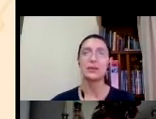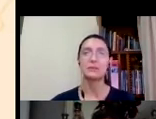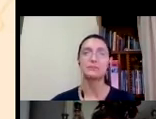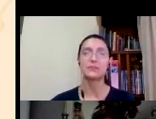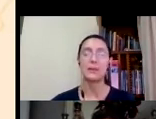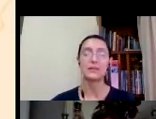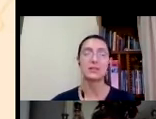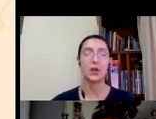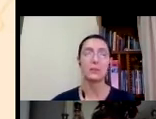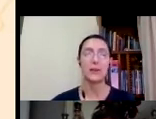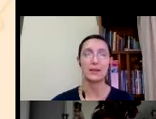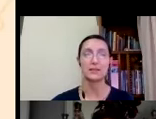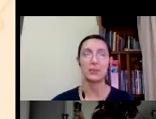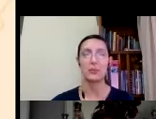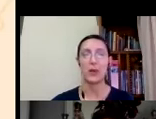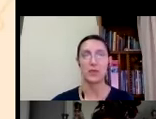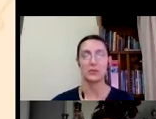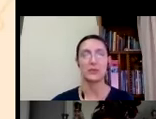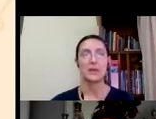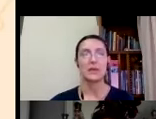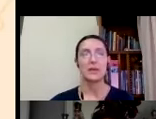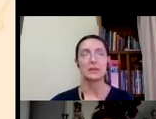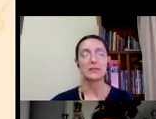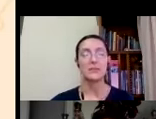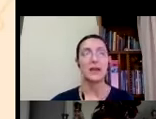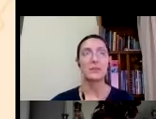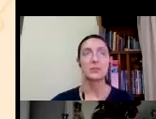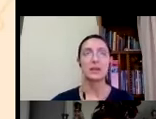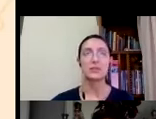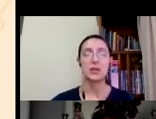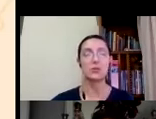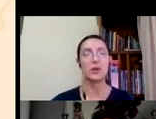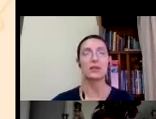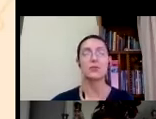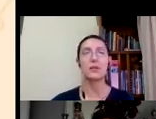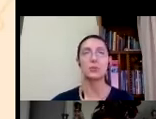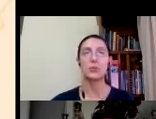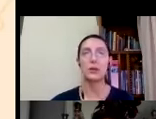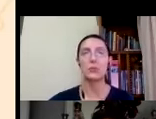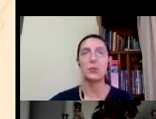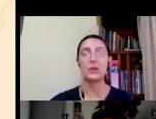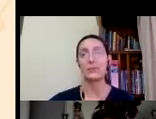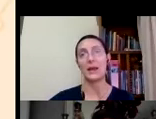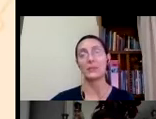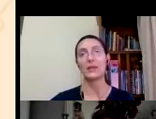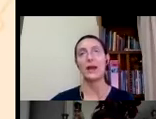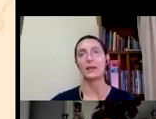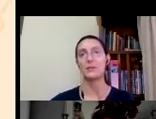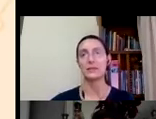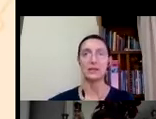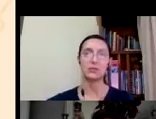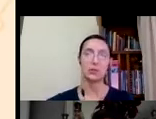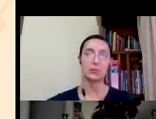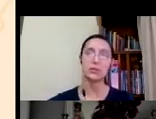que vas a escoger para este propio año si miráramos a esto en lugar de una brújula como una pirámide